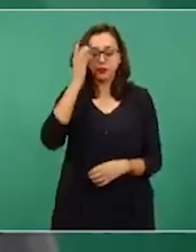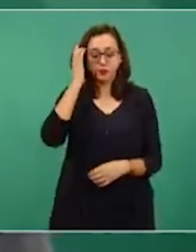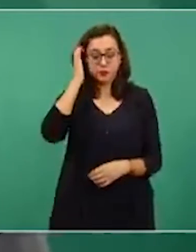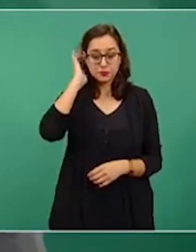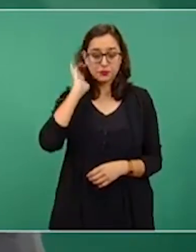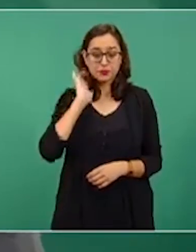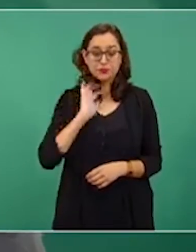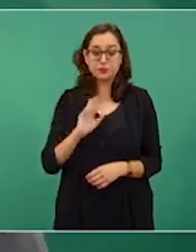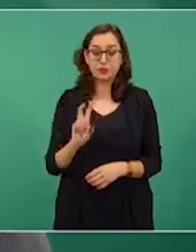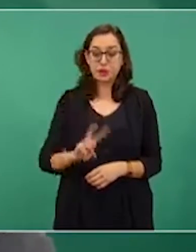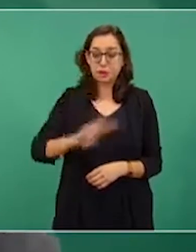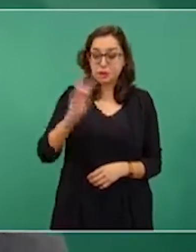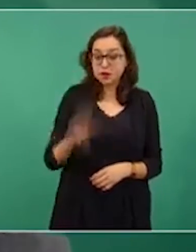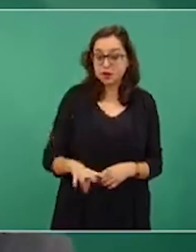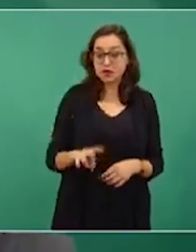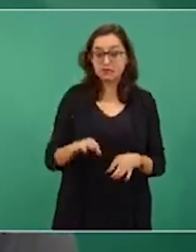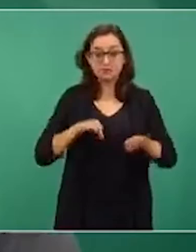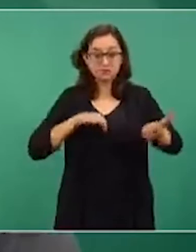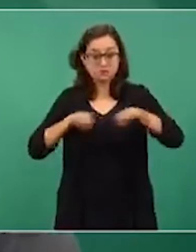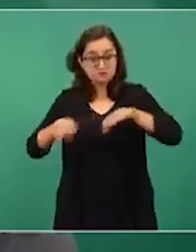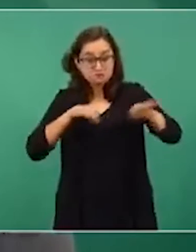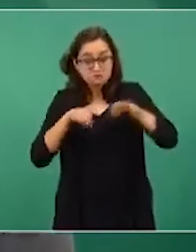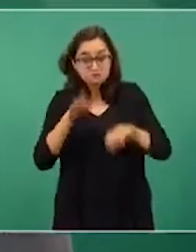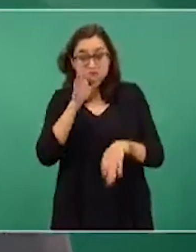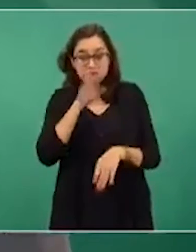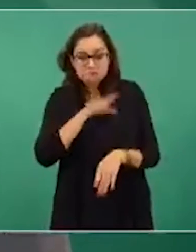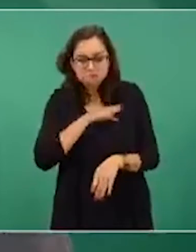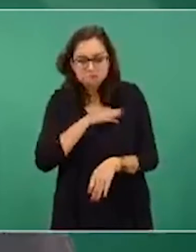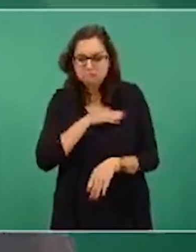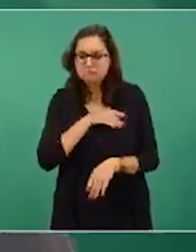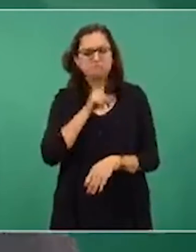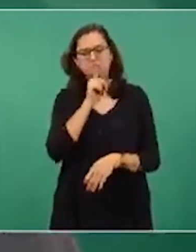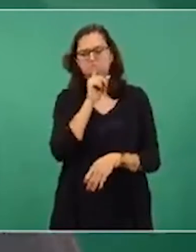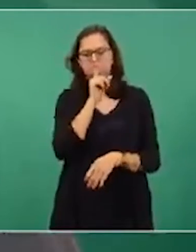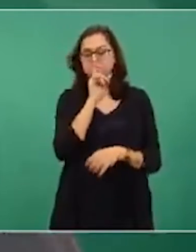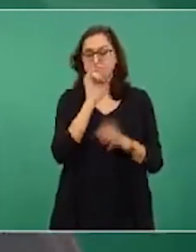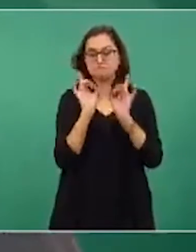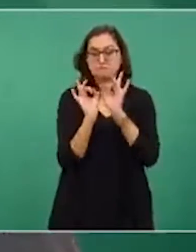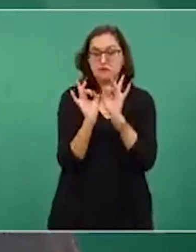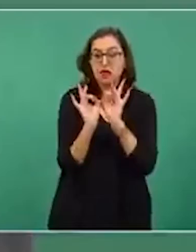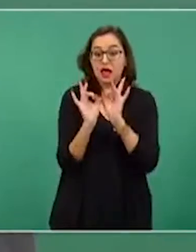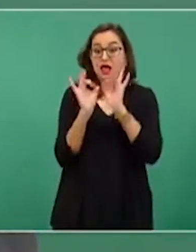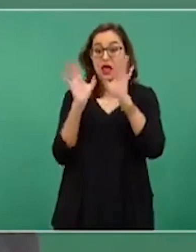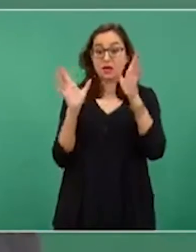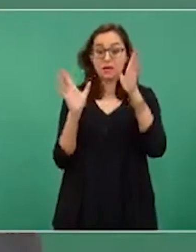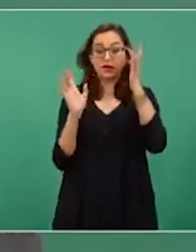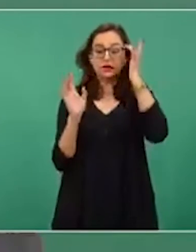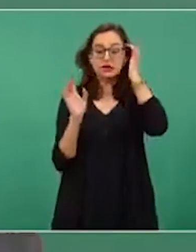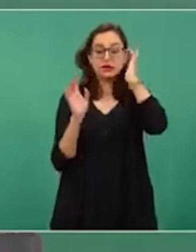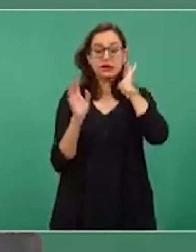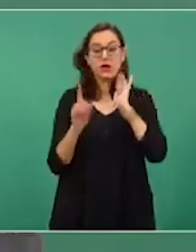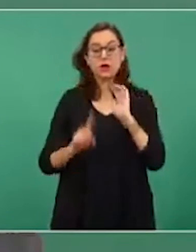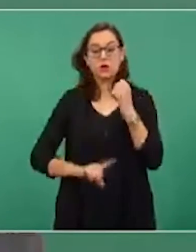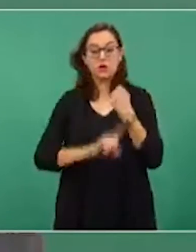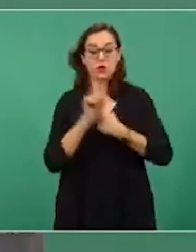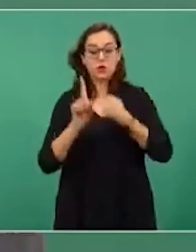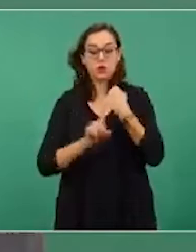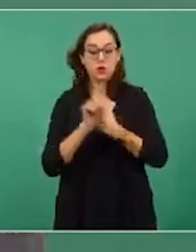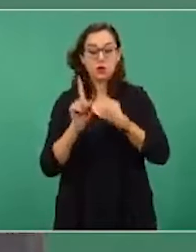en situaciones difíciles como